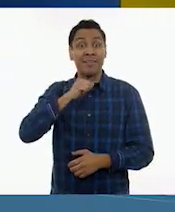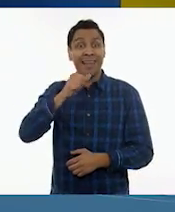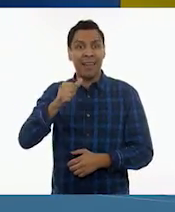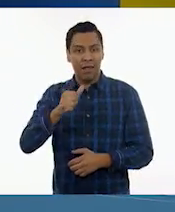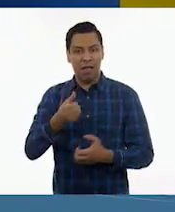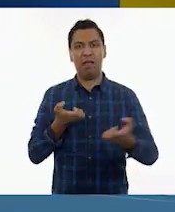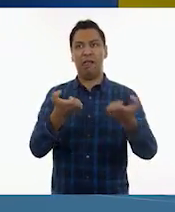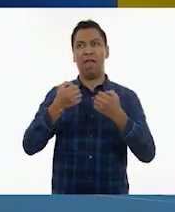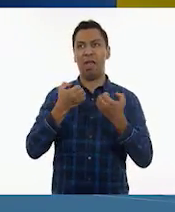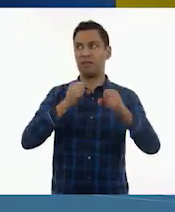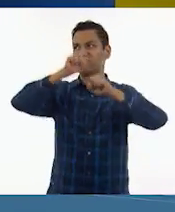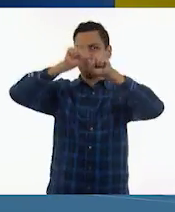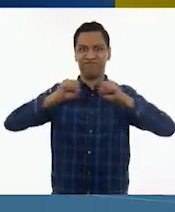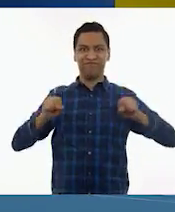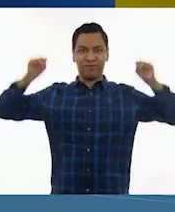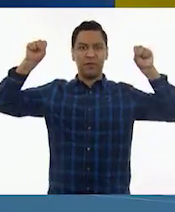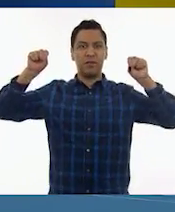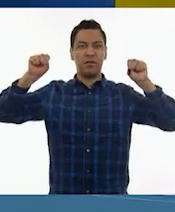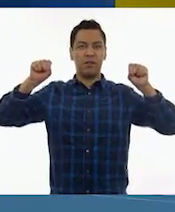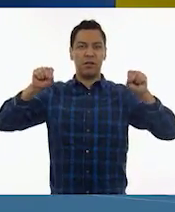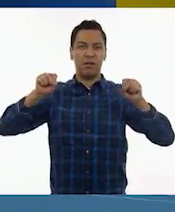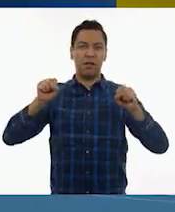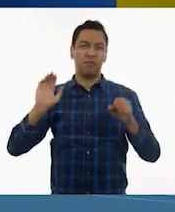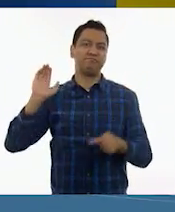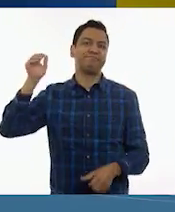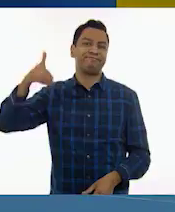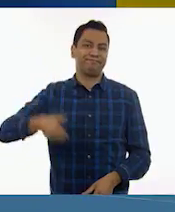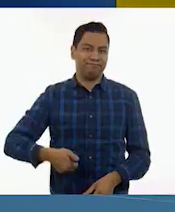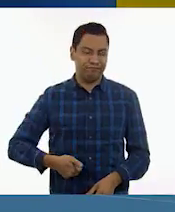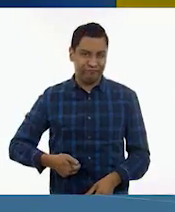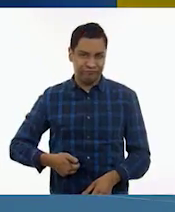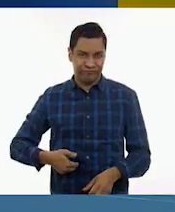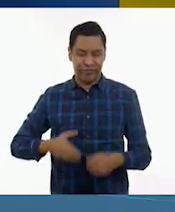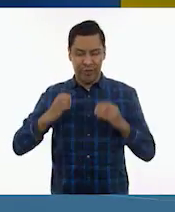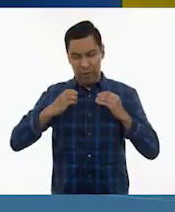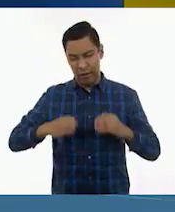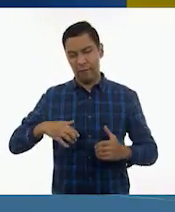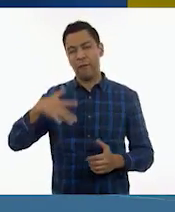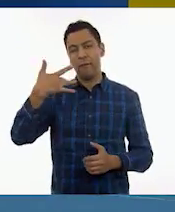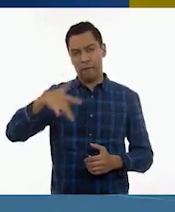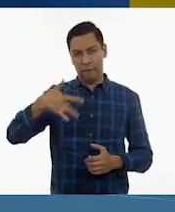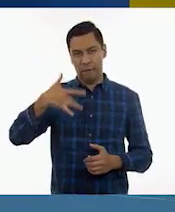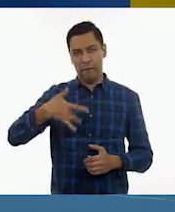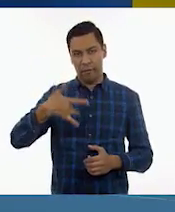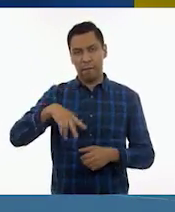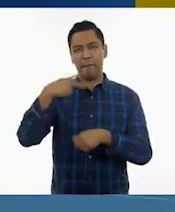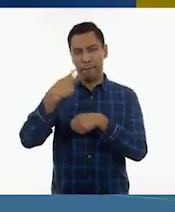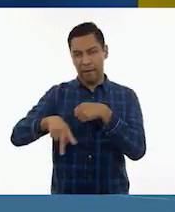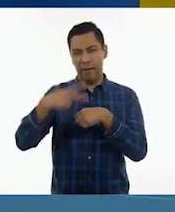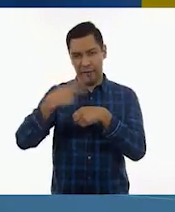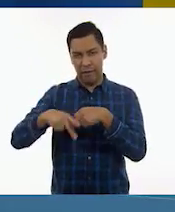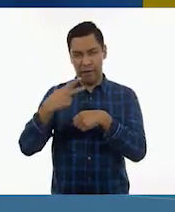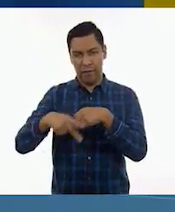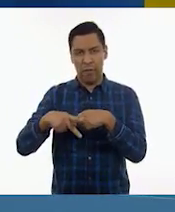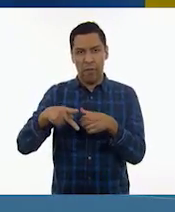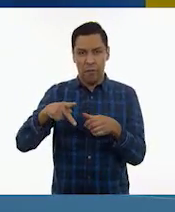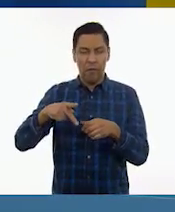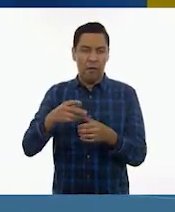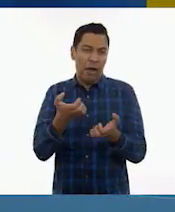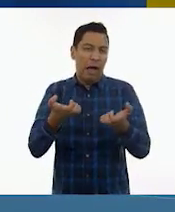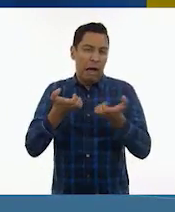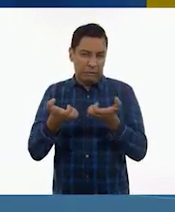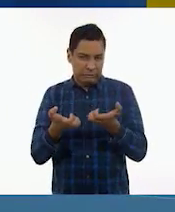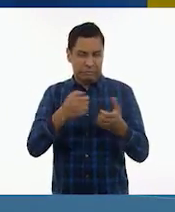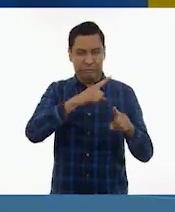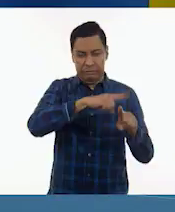queremos que les pase. Así que háganle mucho caso a sus docentes y a sus papitos cuando les pidan que calienten su cuerpo antes de hacer una